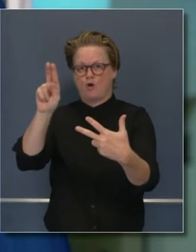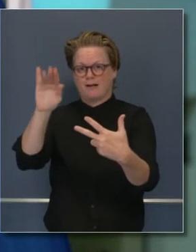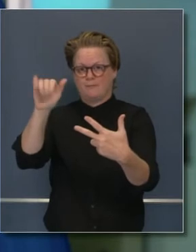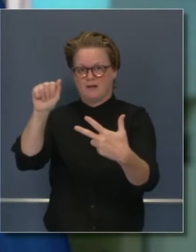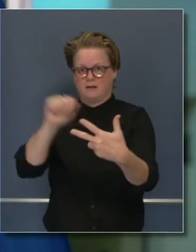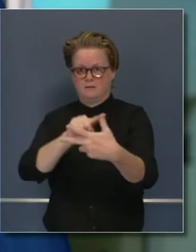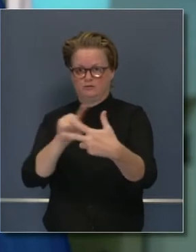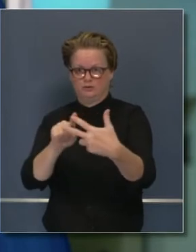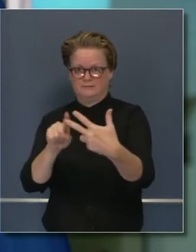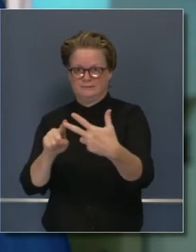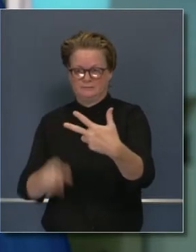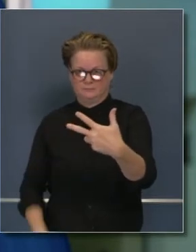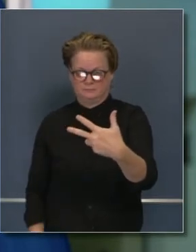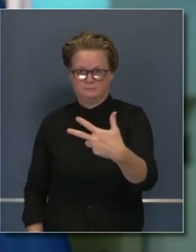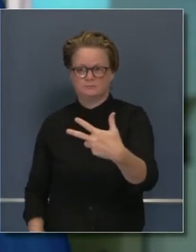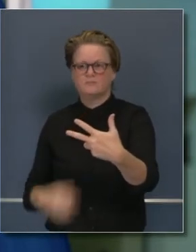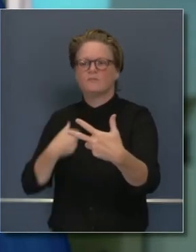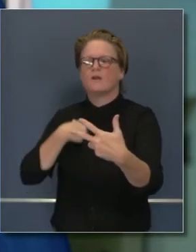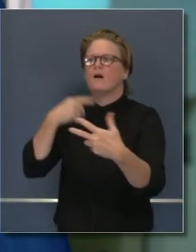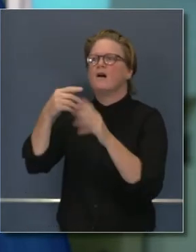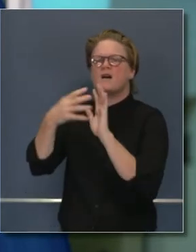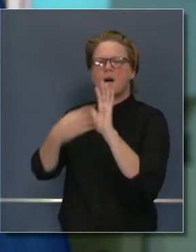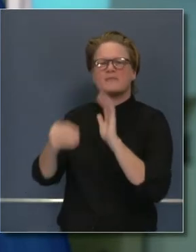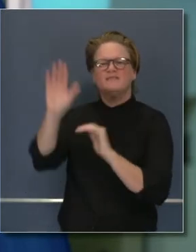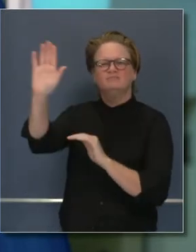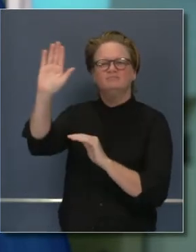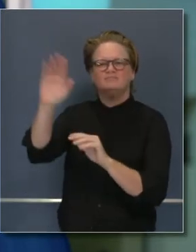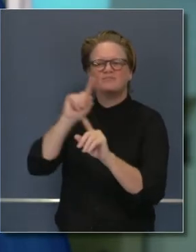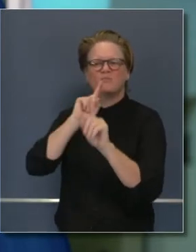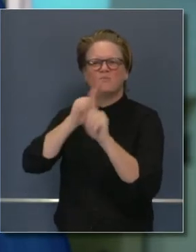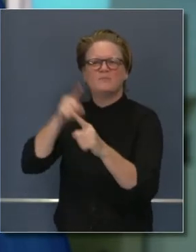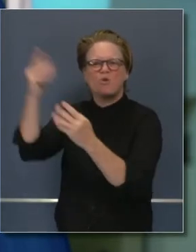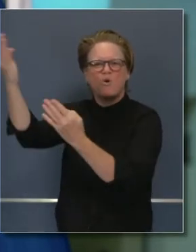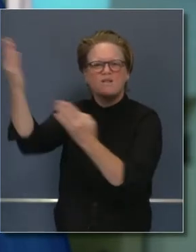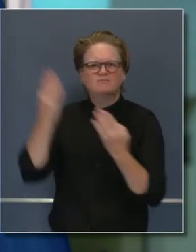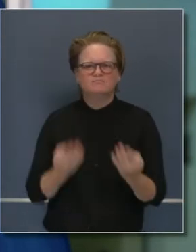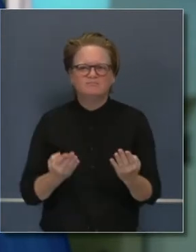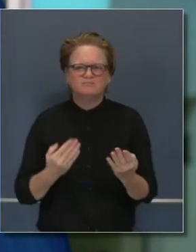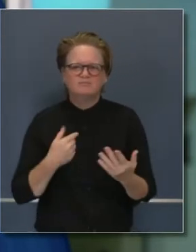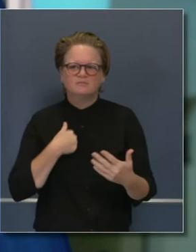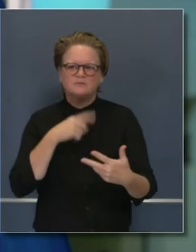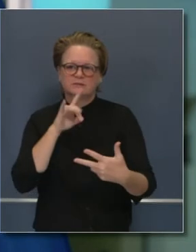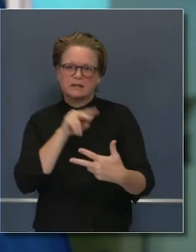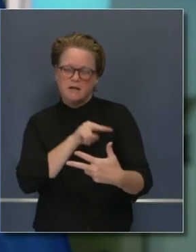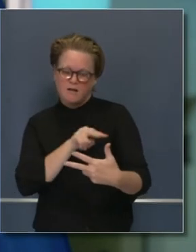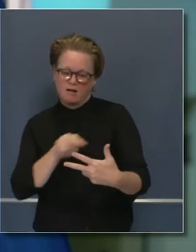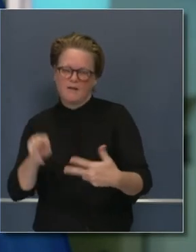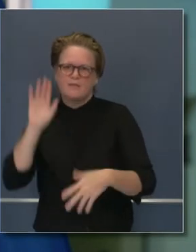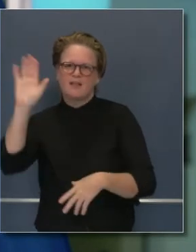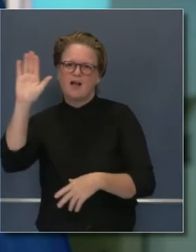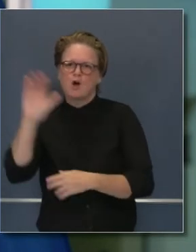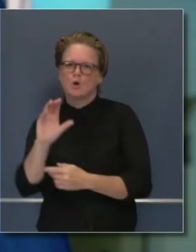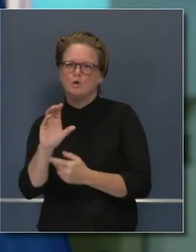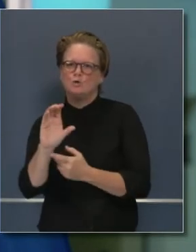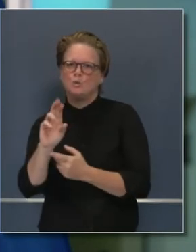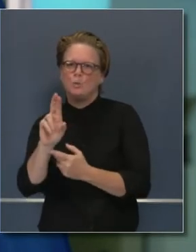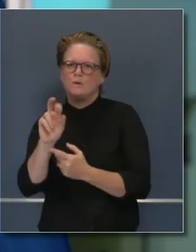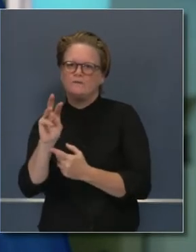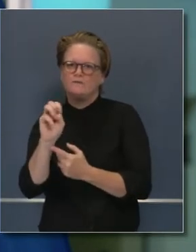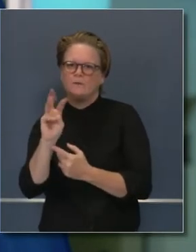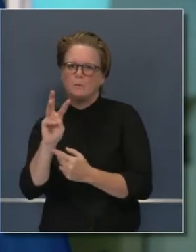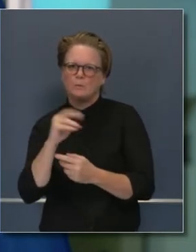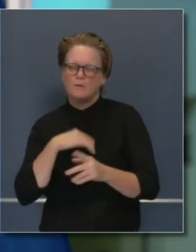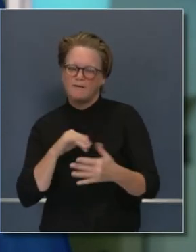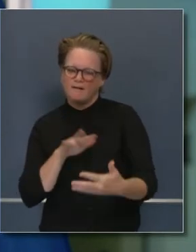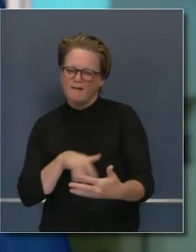sobre la eficacia de sus estrategias en cuanto a toque de quedas. Sabemos que en los Estados Unidos hay dos